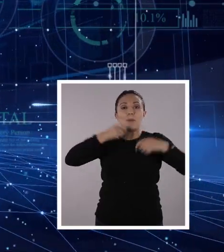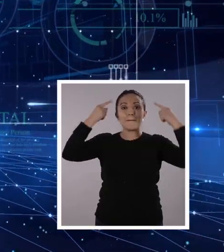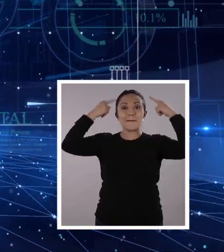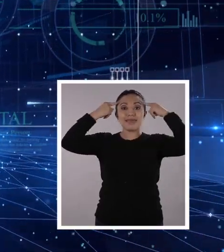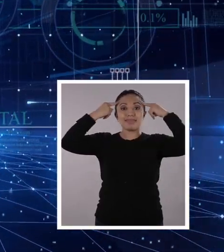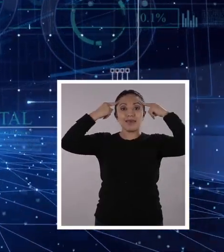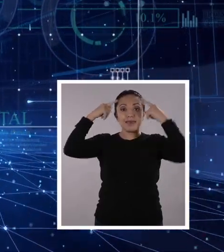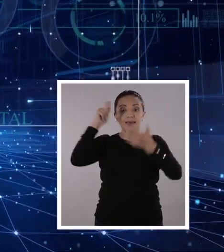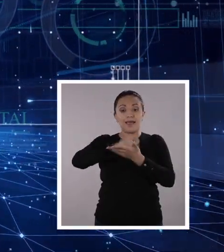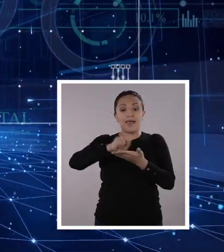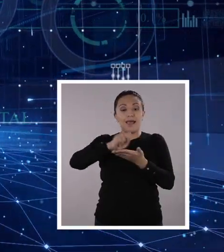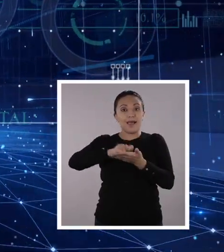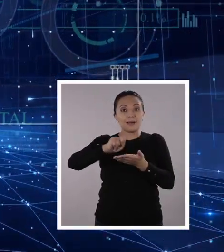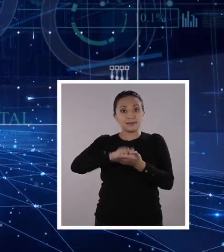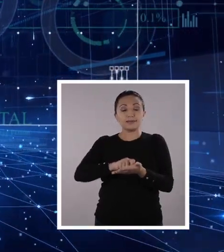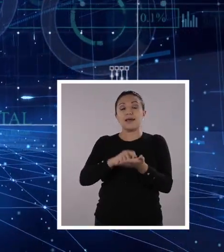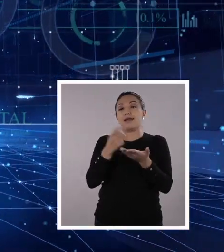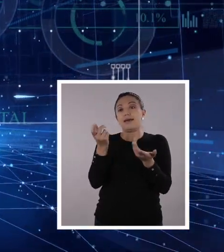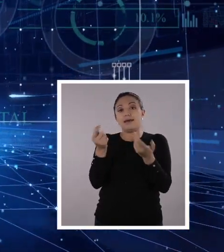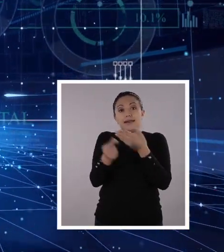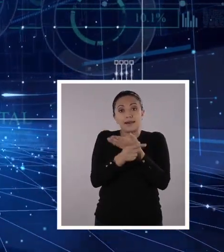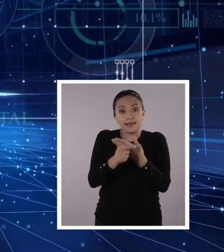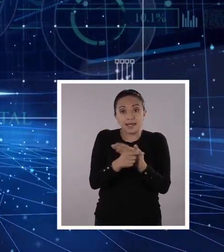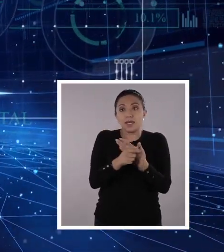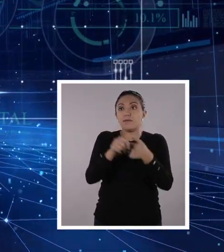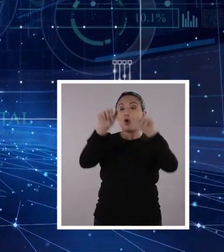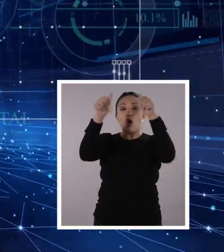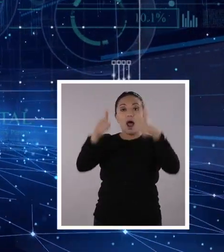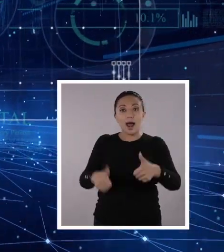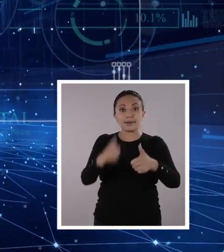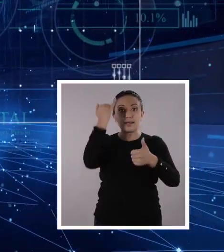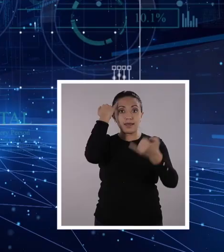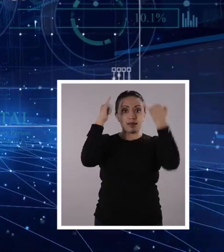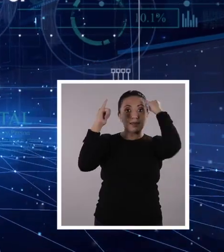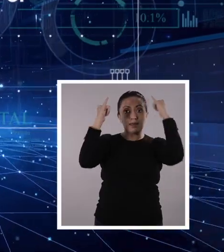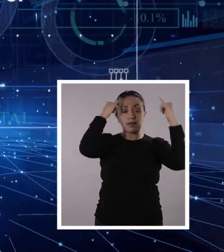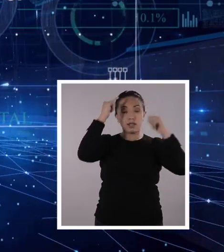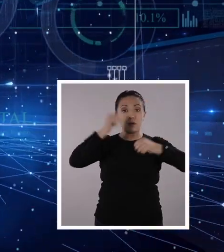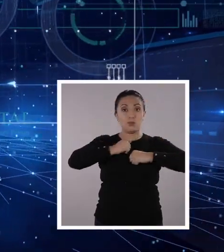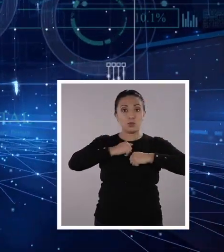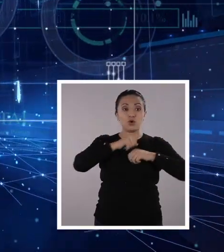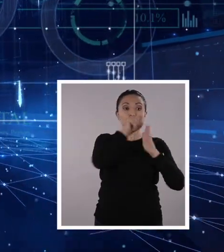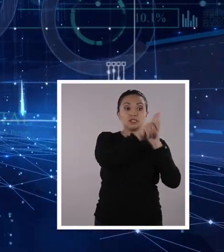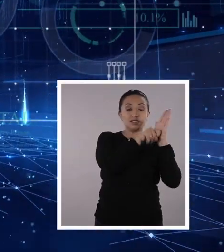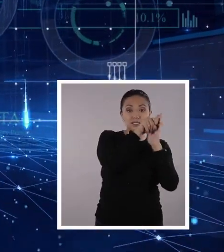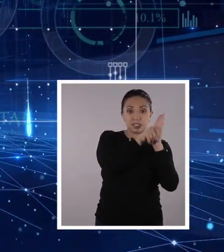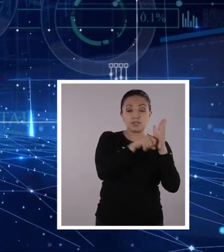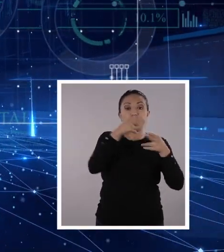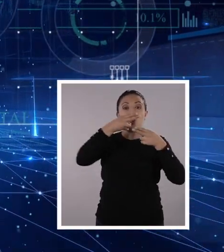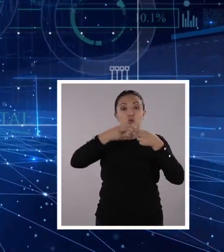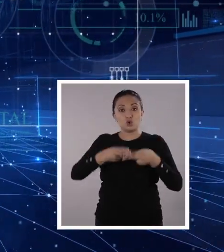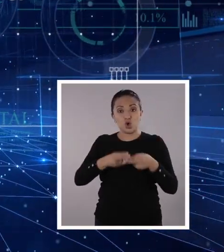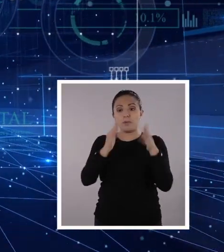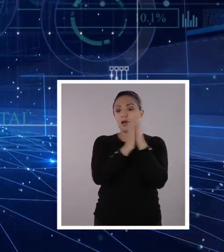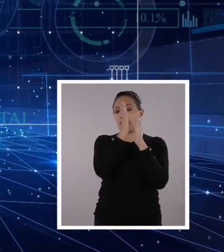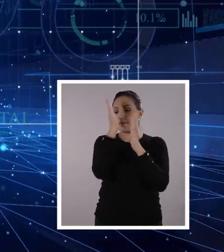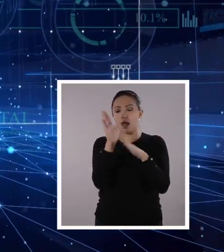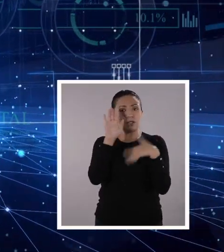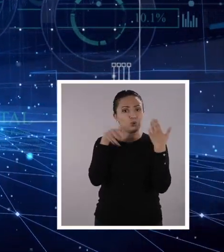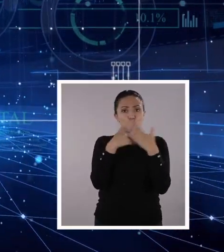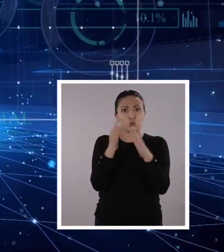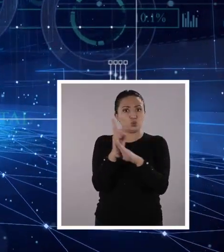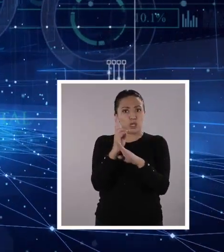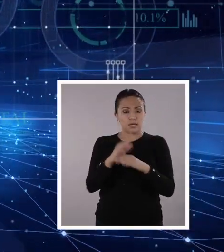mente, inversiones, obras literarias y artísticas, así como símbolos, nombres e imágenes utilizados en el